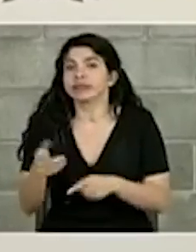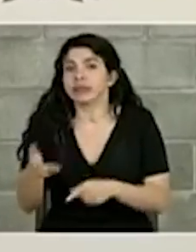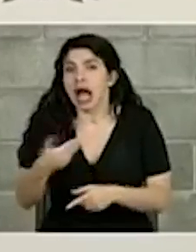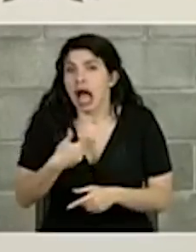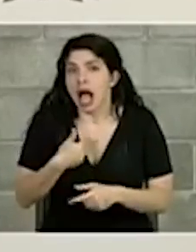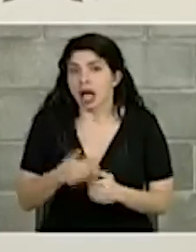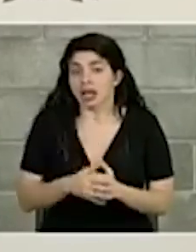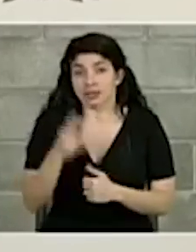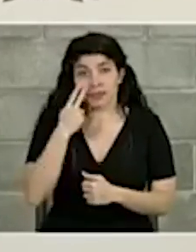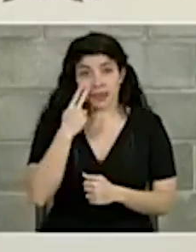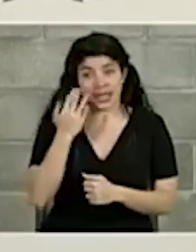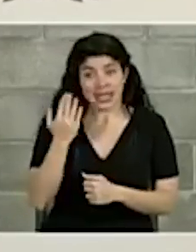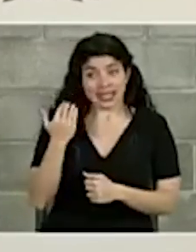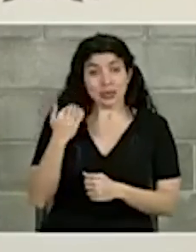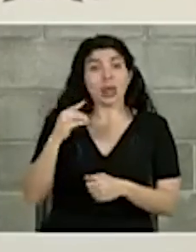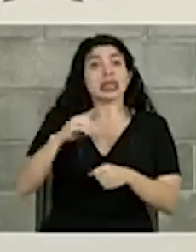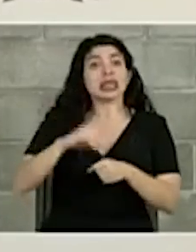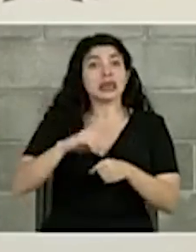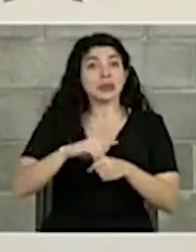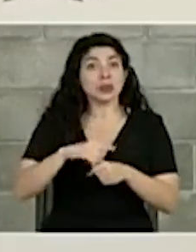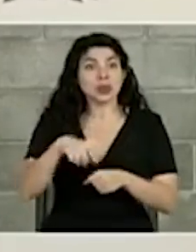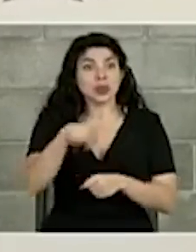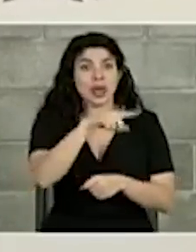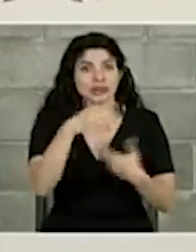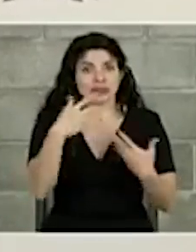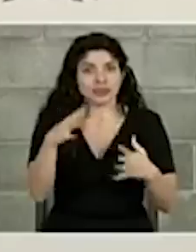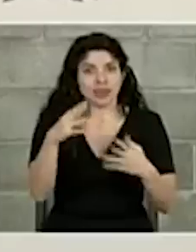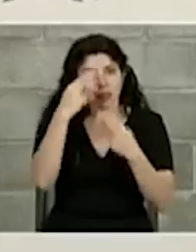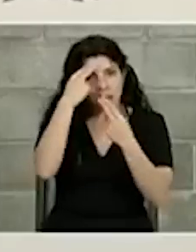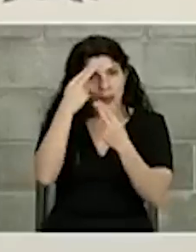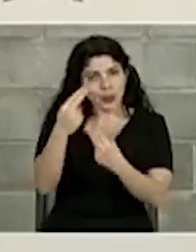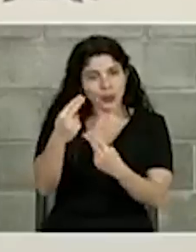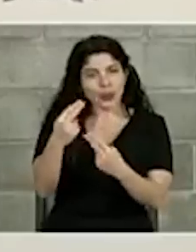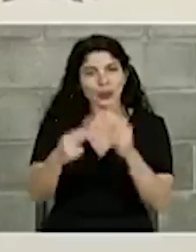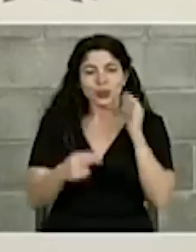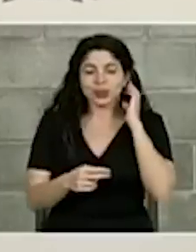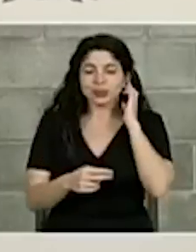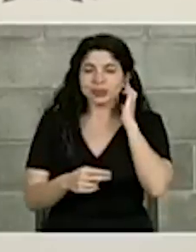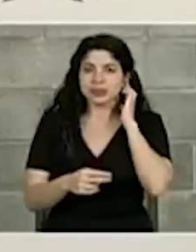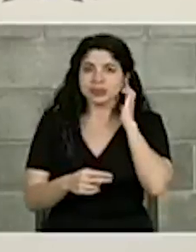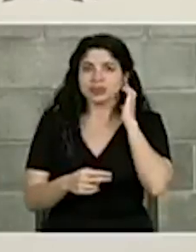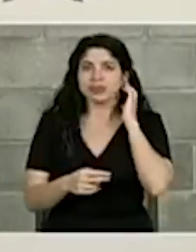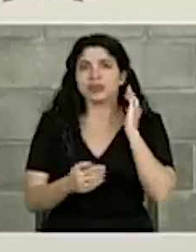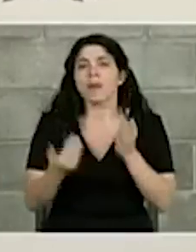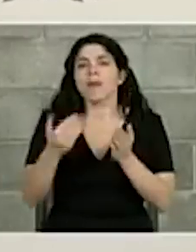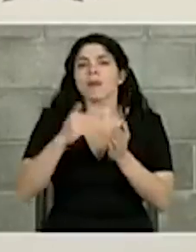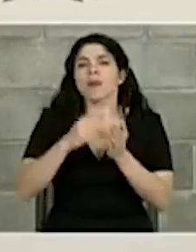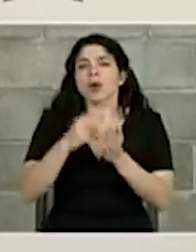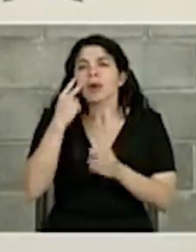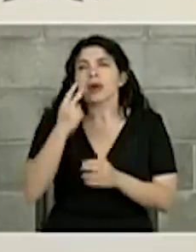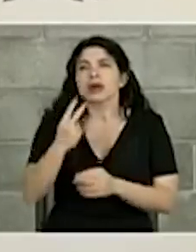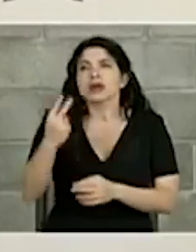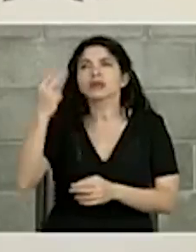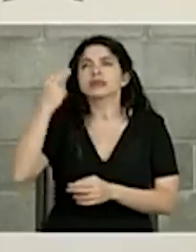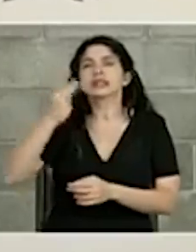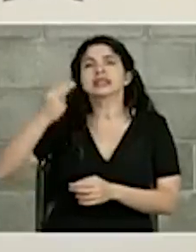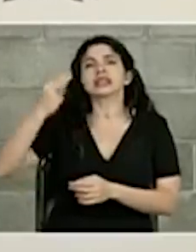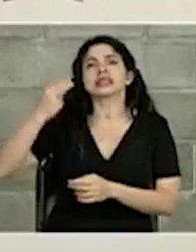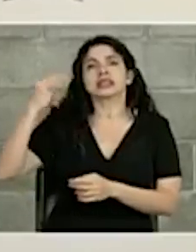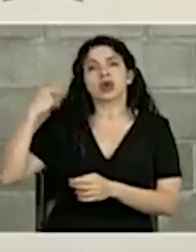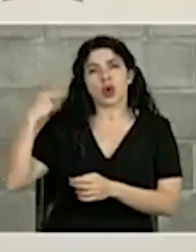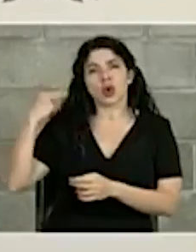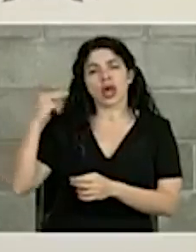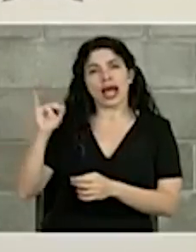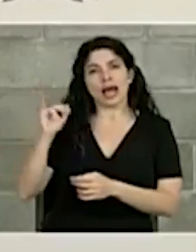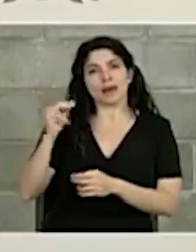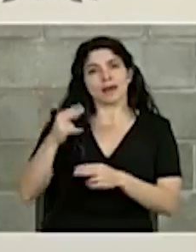lo vimos recientemente y los diputados hicieron esa honra de devolver a la historia como